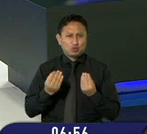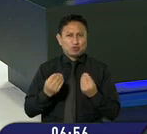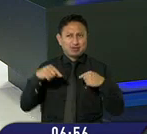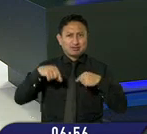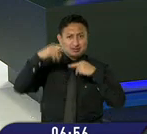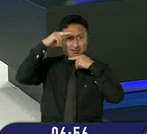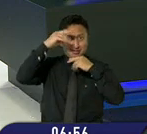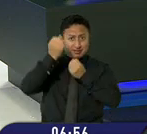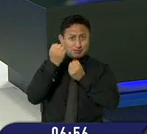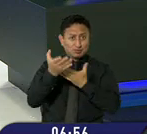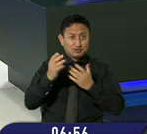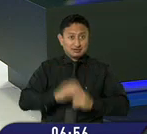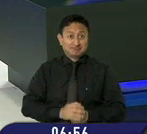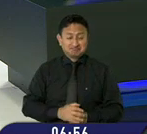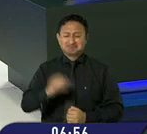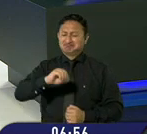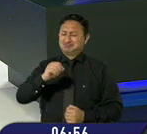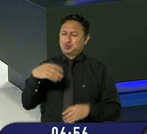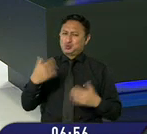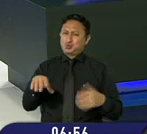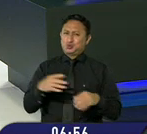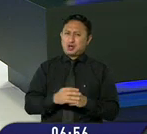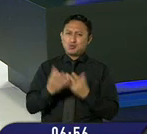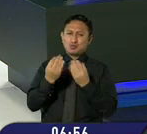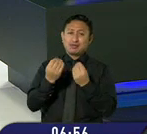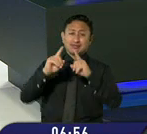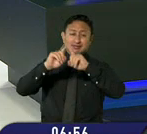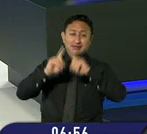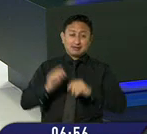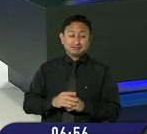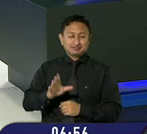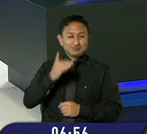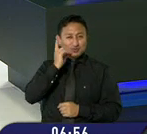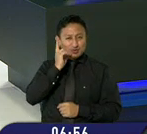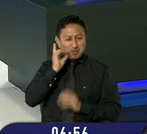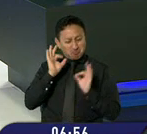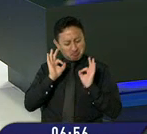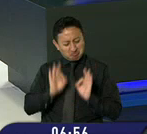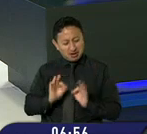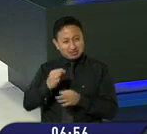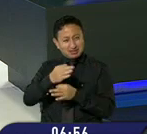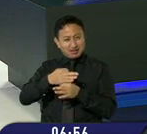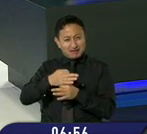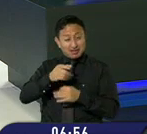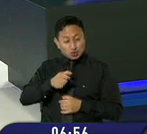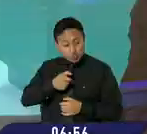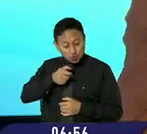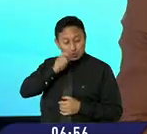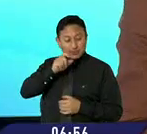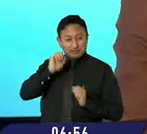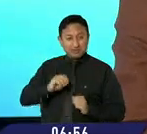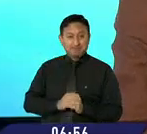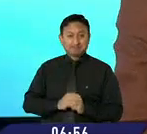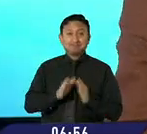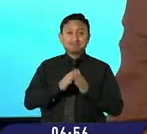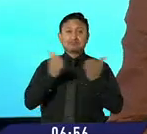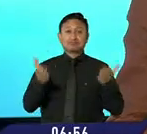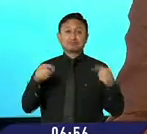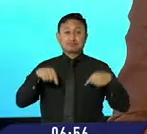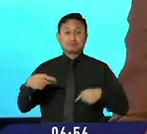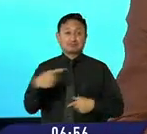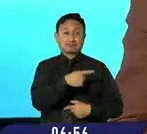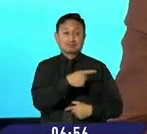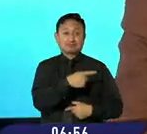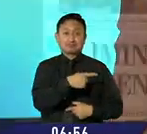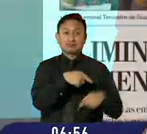información en el comercio precioso. pareada, desayune rico, tomes un cafecito, aquí llega el comercio a nuestra mesa de